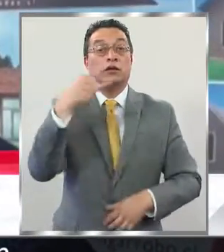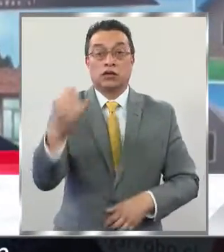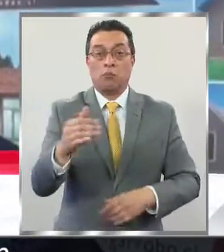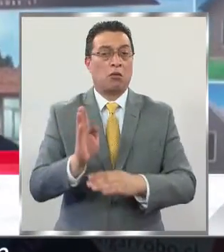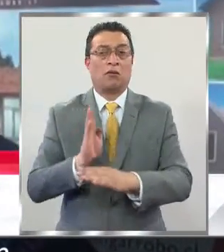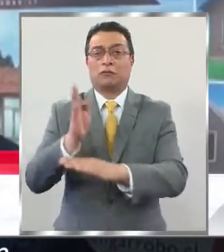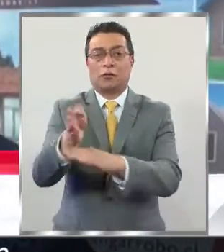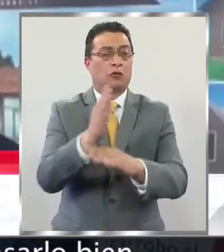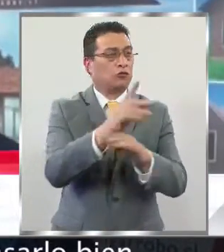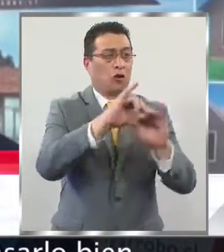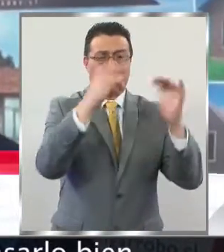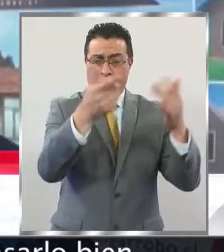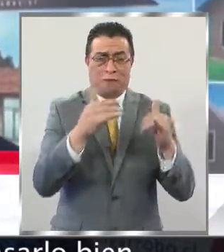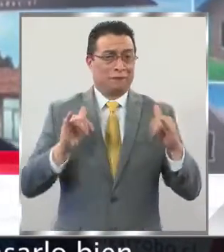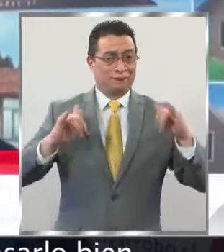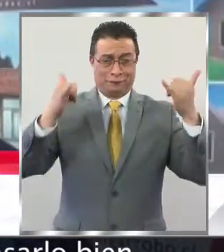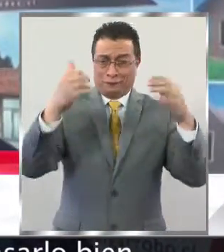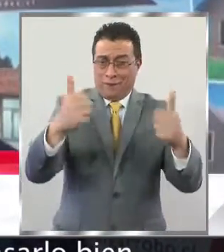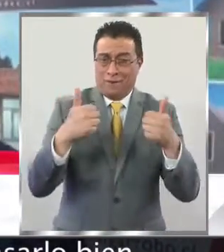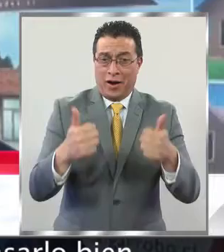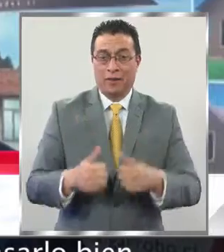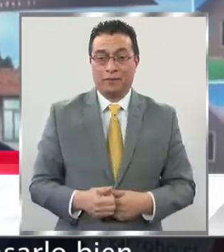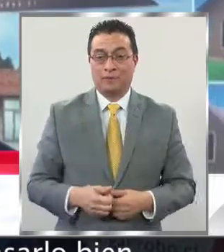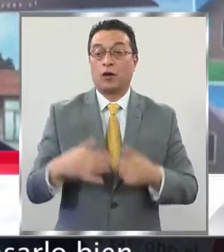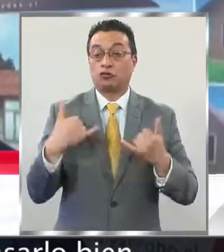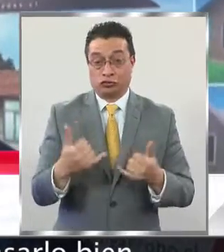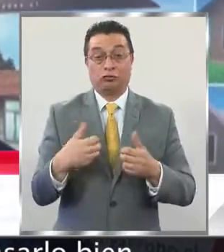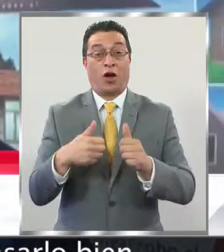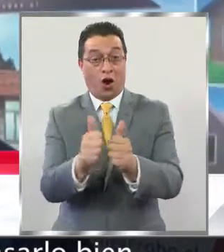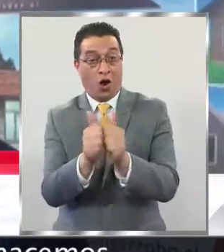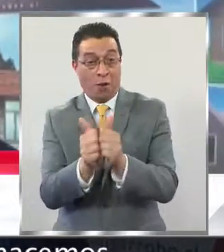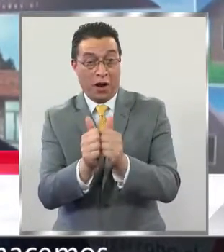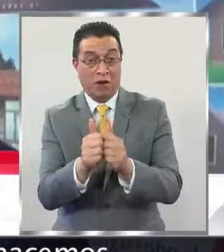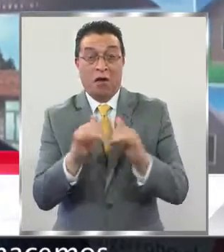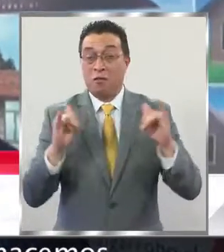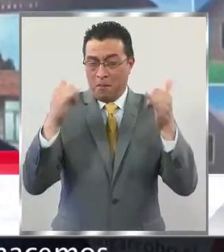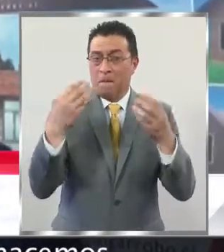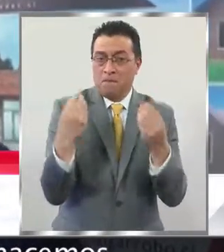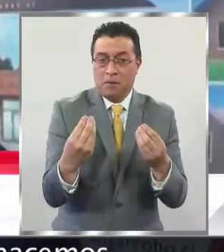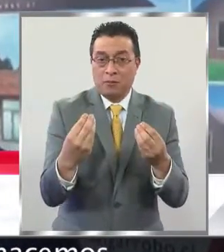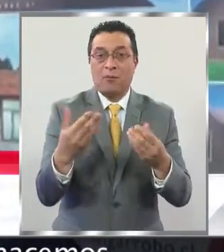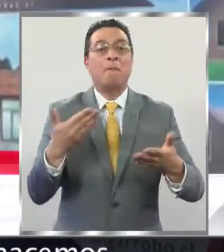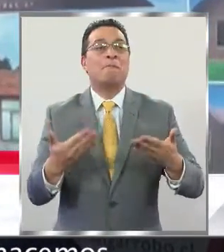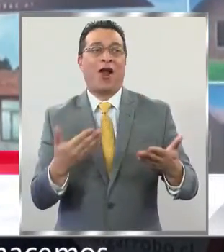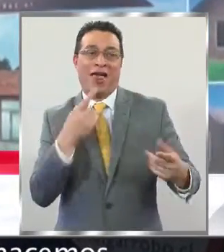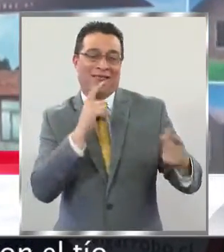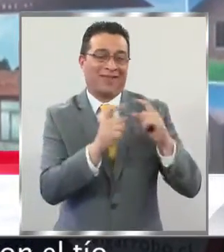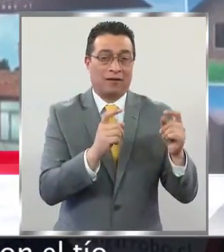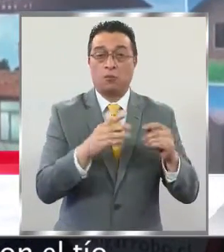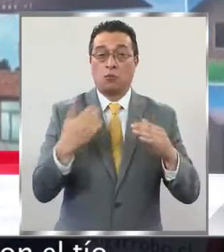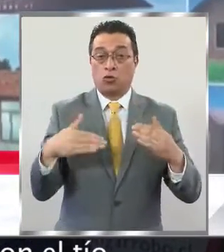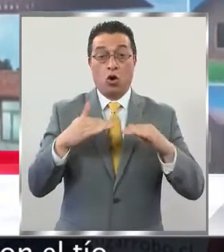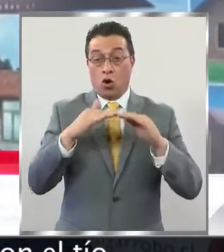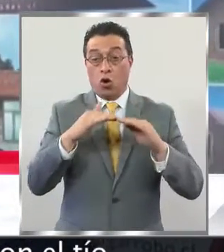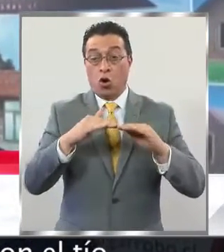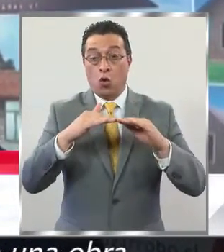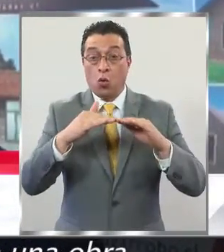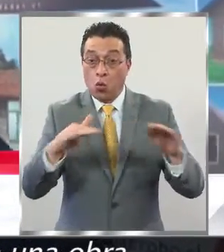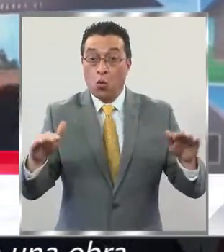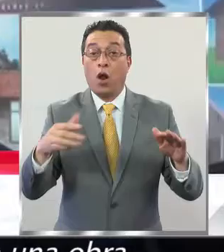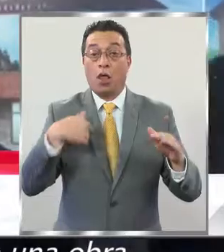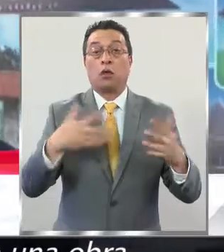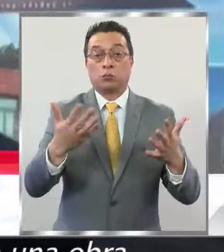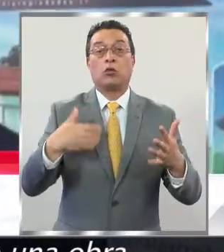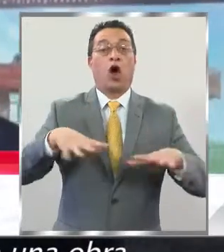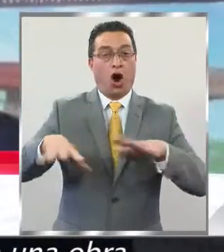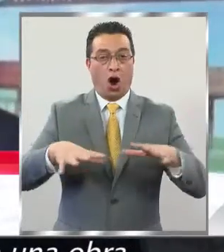lo pasamos bien, con los compañeros, pasamos bien, molestamos, pero igual hacemos unas cosas que decimos con el tío.